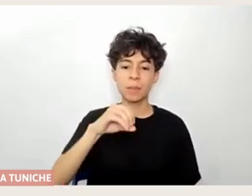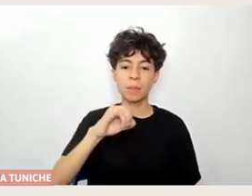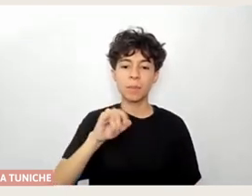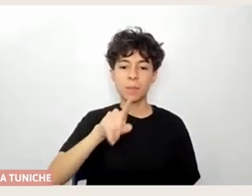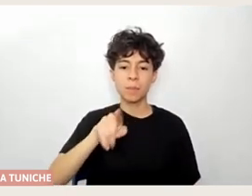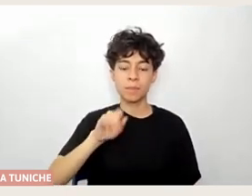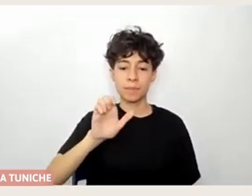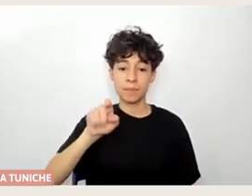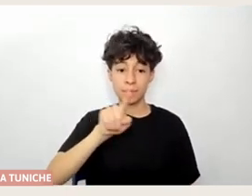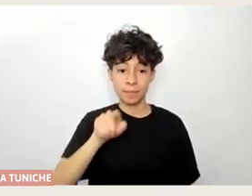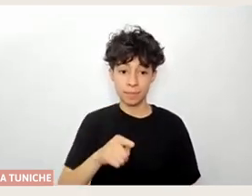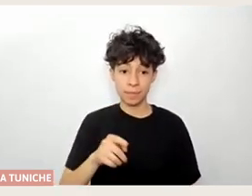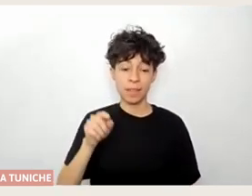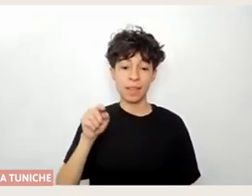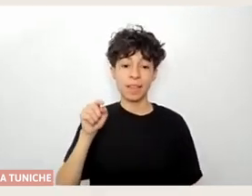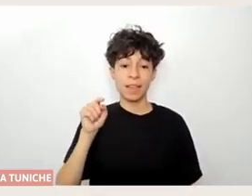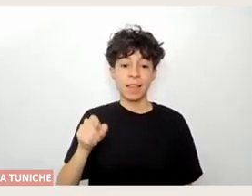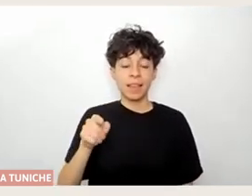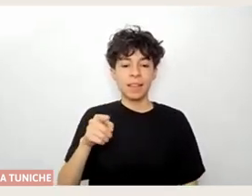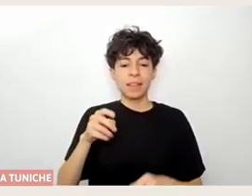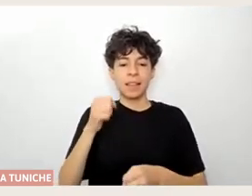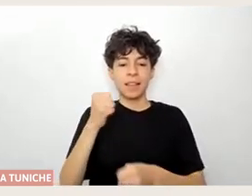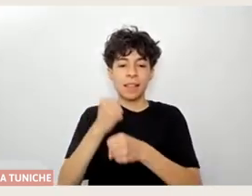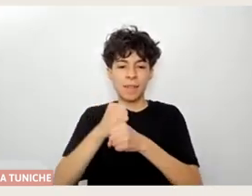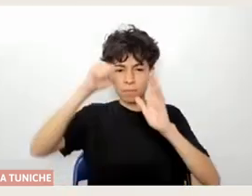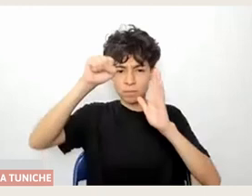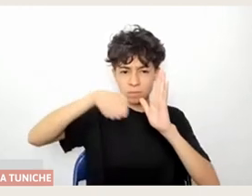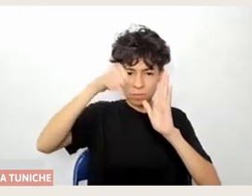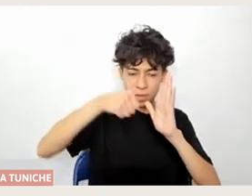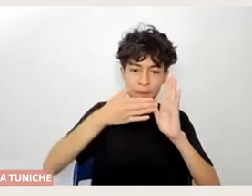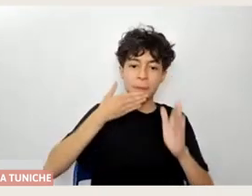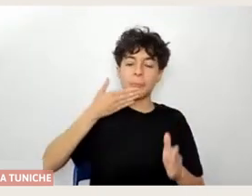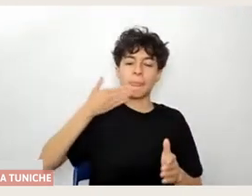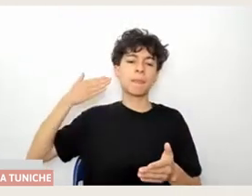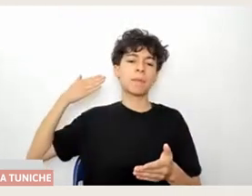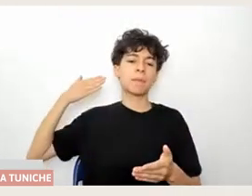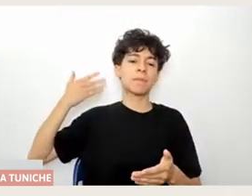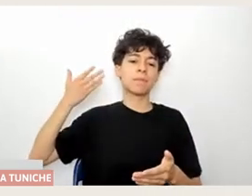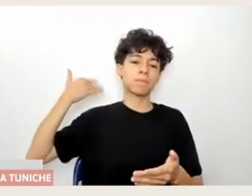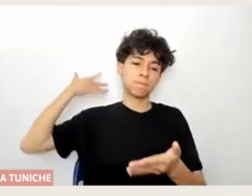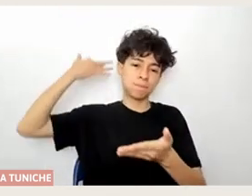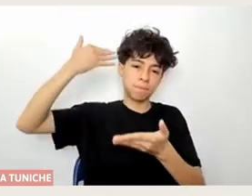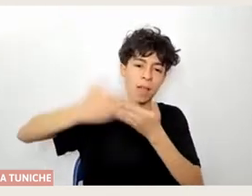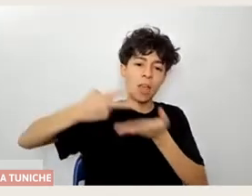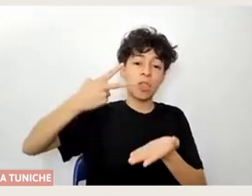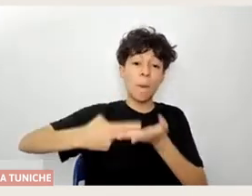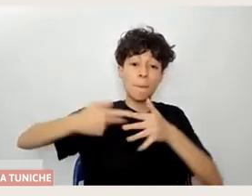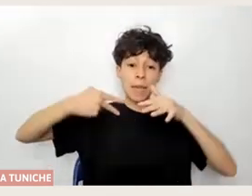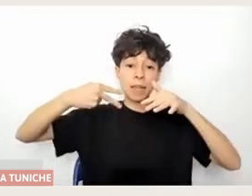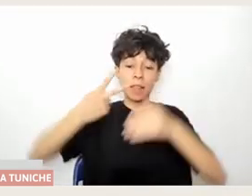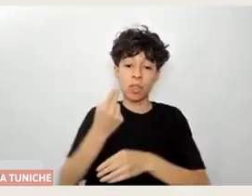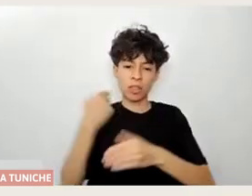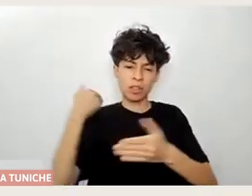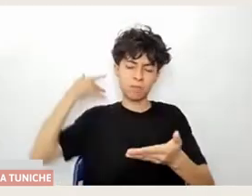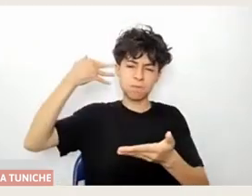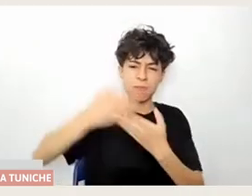audiovisual y antropólogo social con trabajo comunitario del 2012 a la fecha. Acompaña a personas con